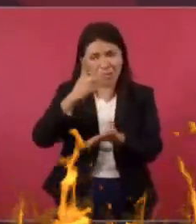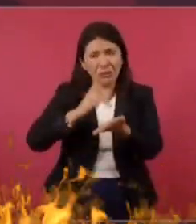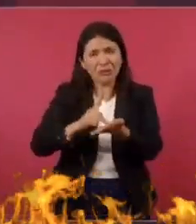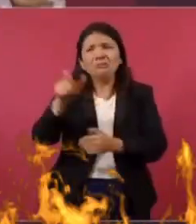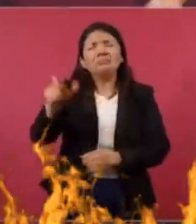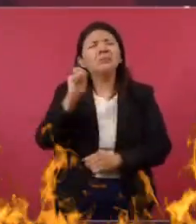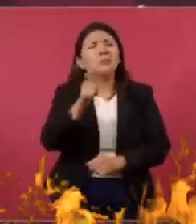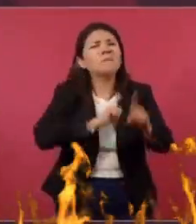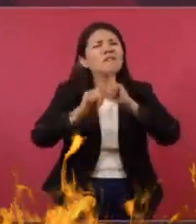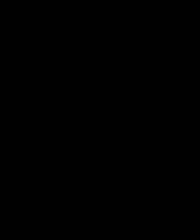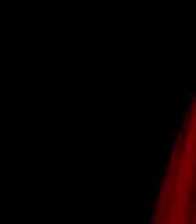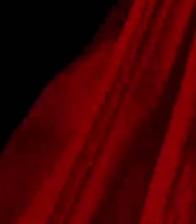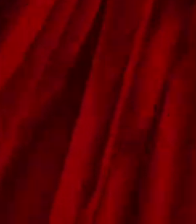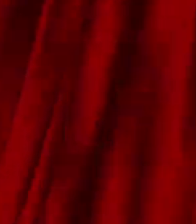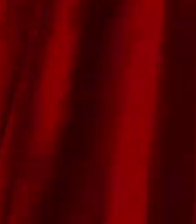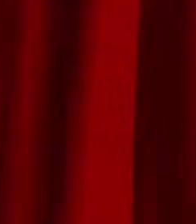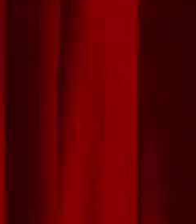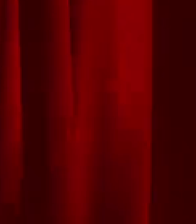Y se va